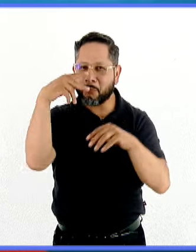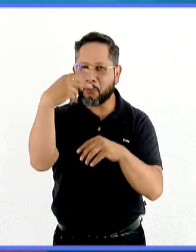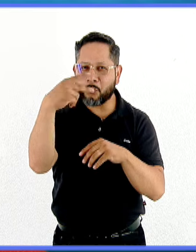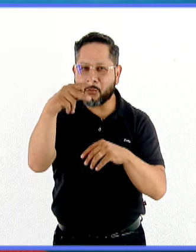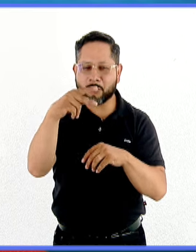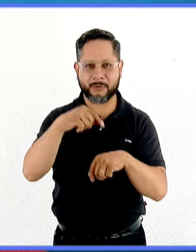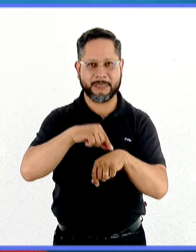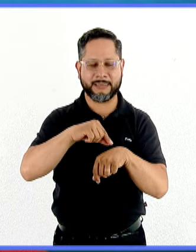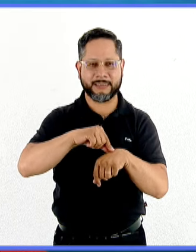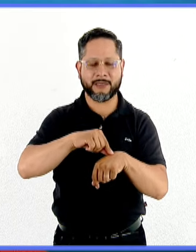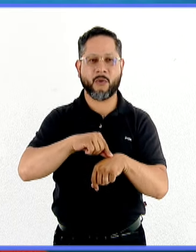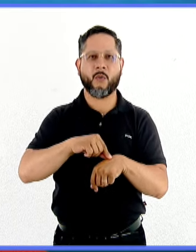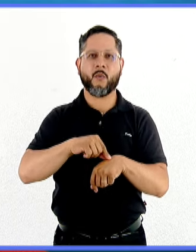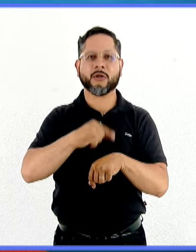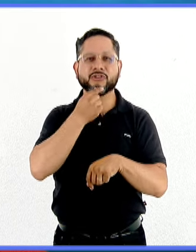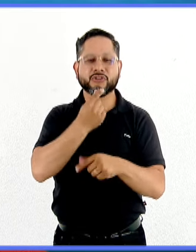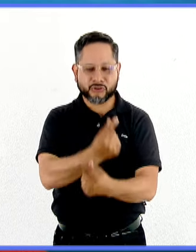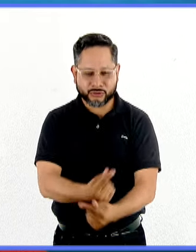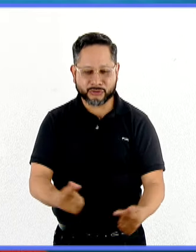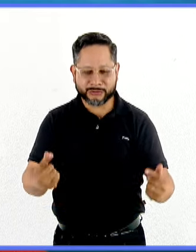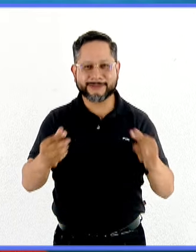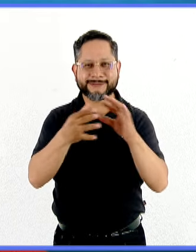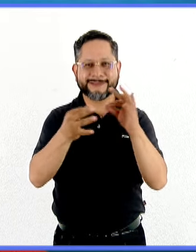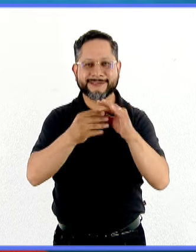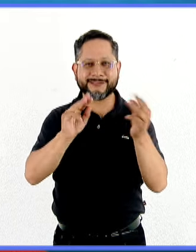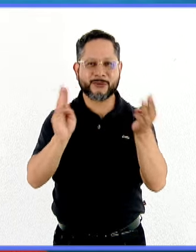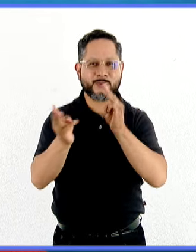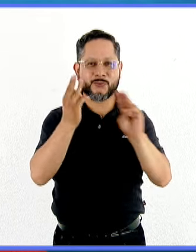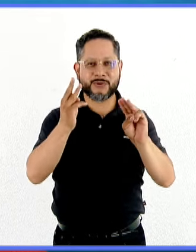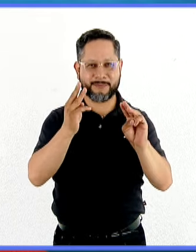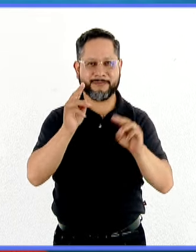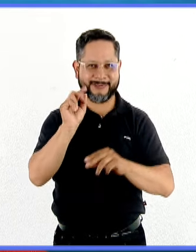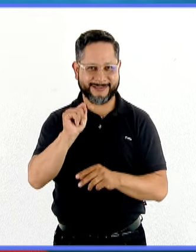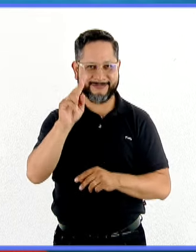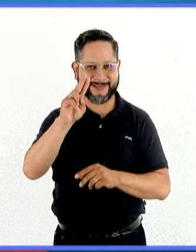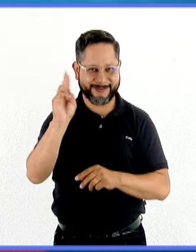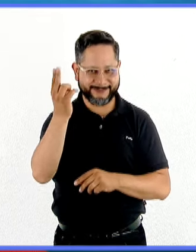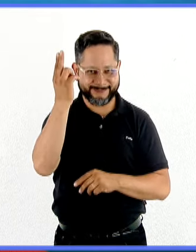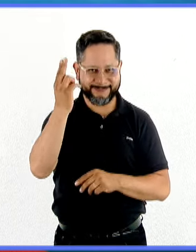herramienta de apoyo en la infancia? va a la siguiente historia de UNAM Global TV.